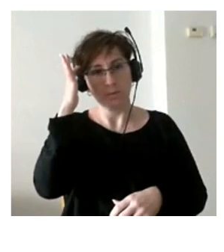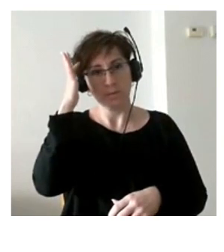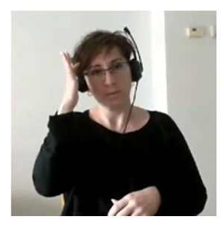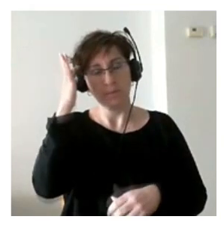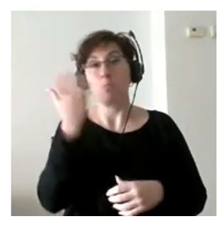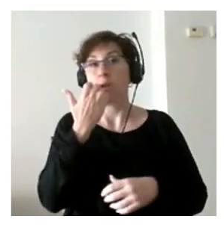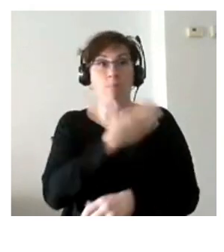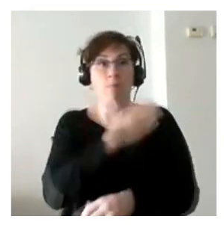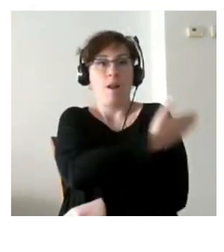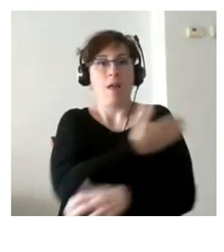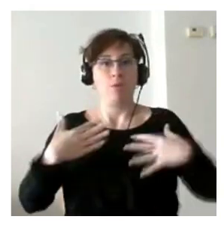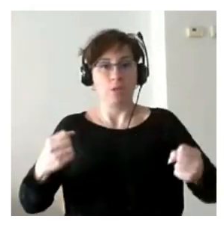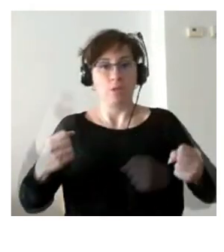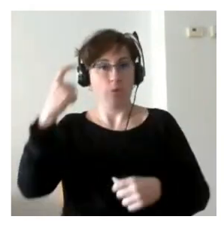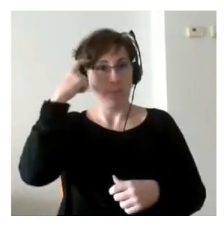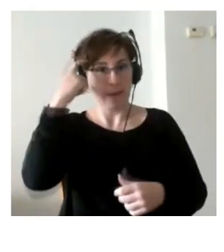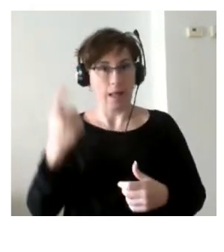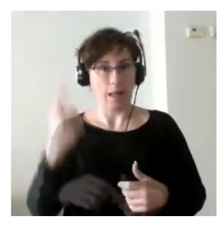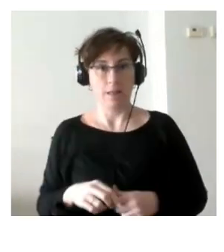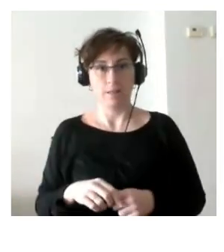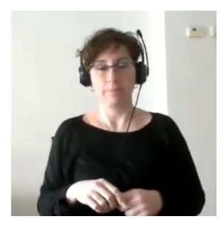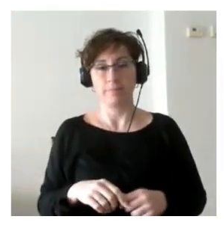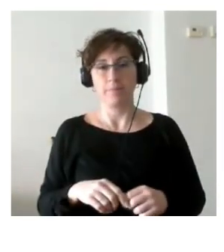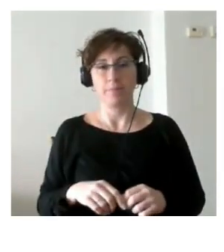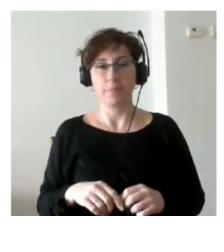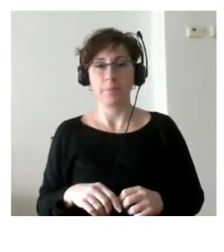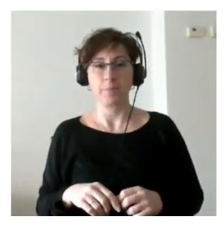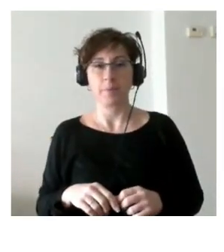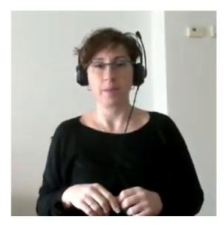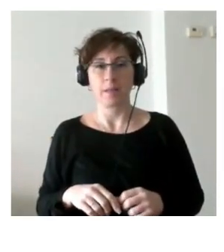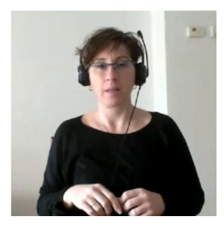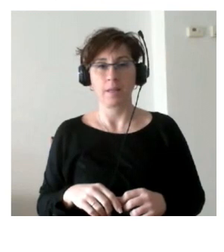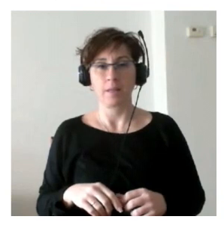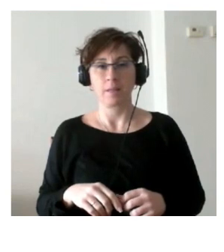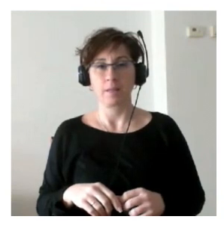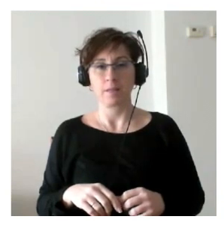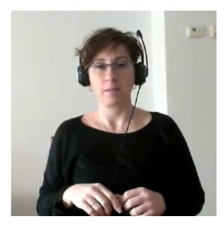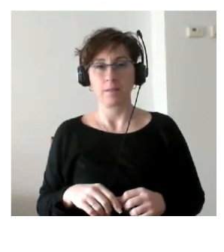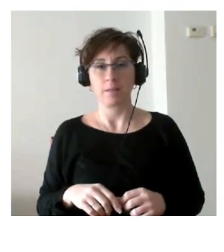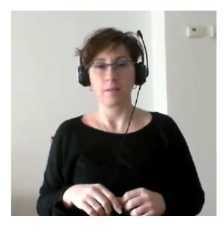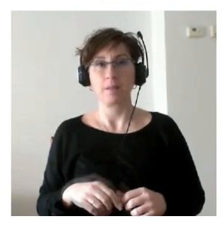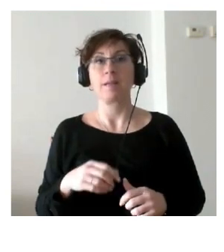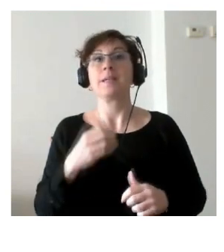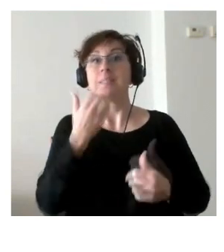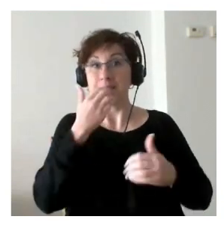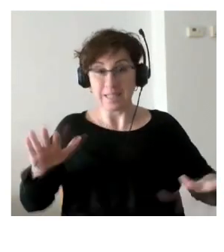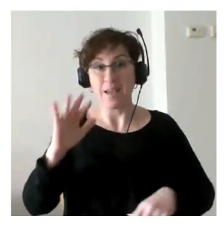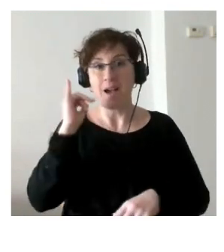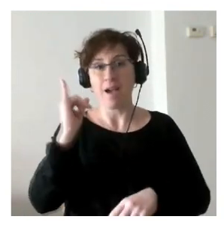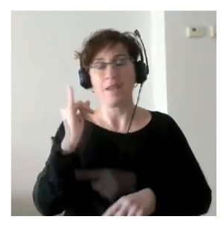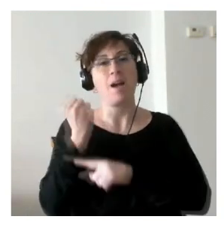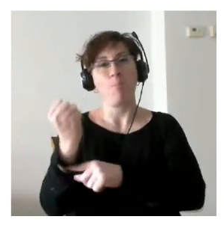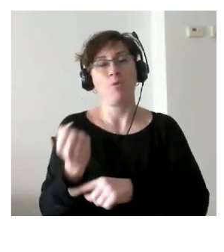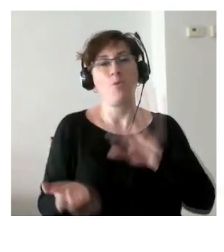salud mental pues le hubiera podido resultar mucho más apoyo del que nosotros le estábamos dando